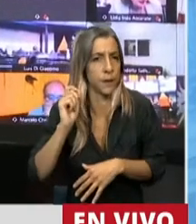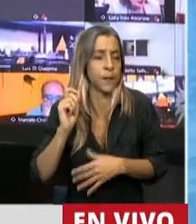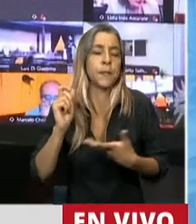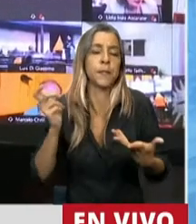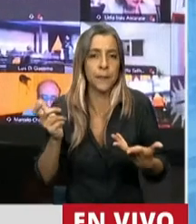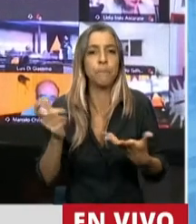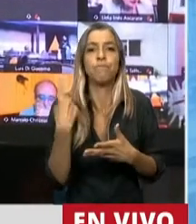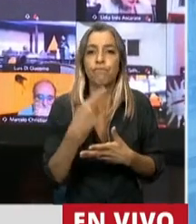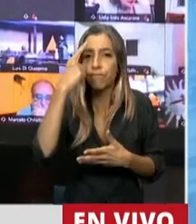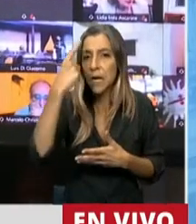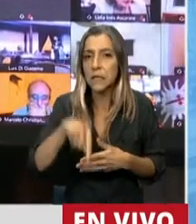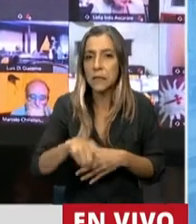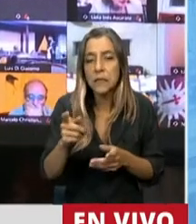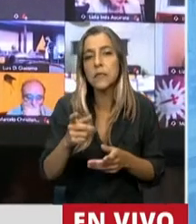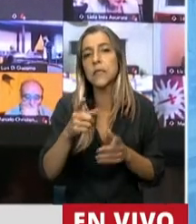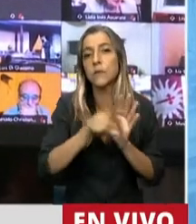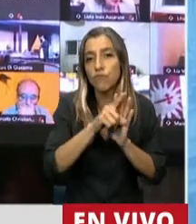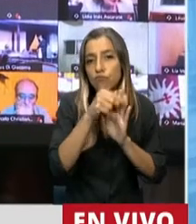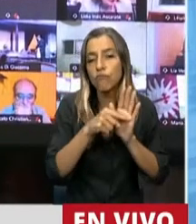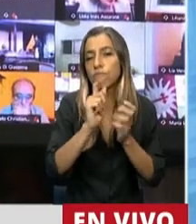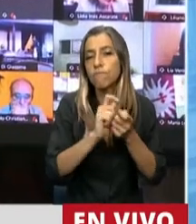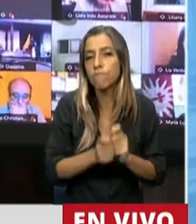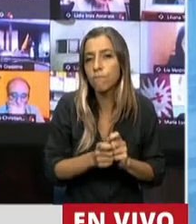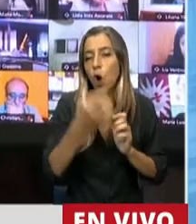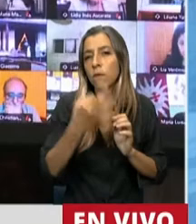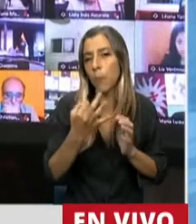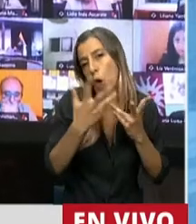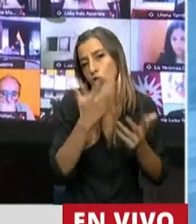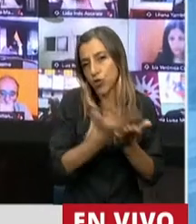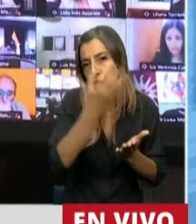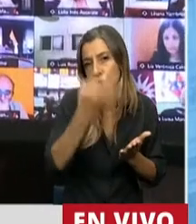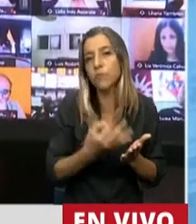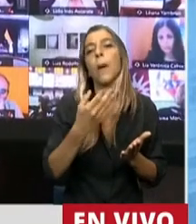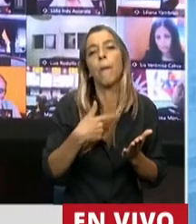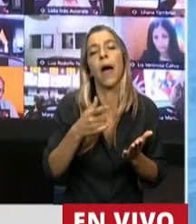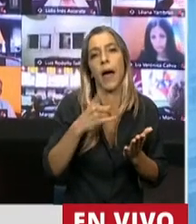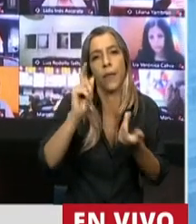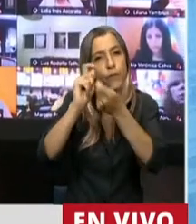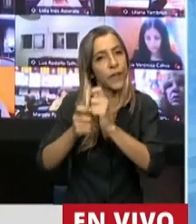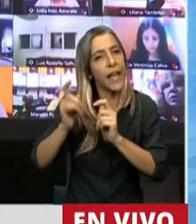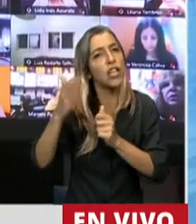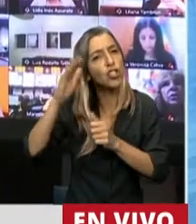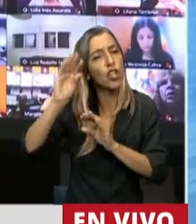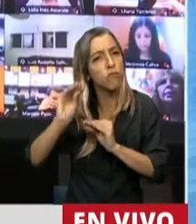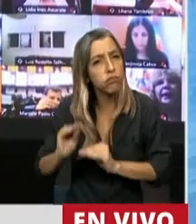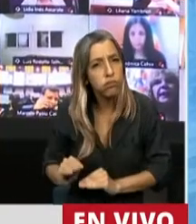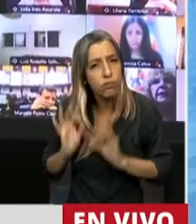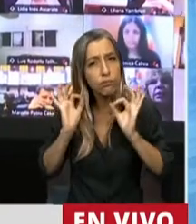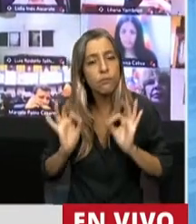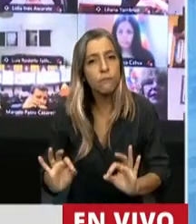proyecto de ley y en donde quiero hacer referencia fundamentalmente a las modificaciones en las que han accedido